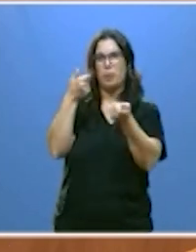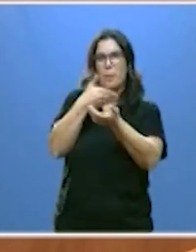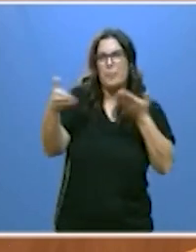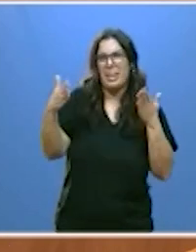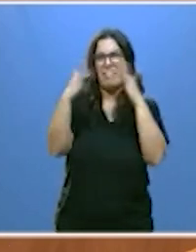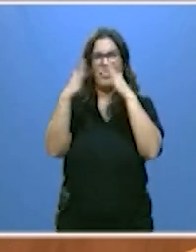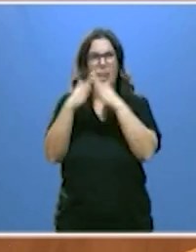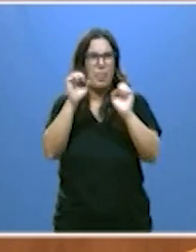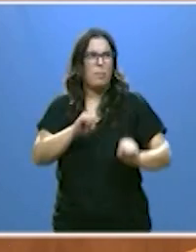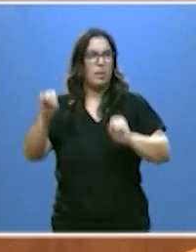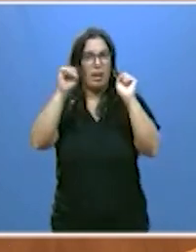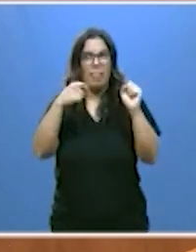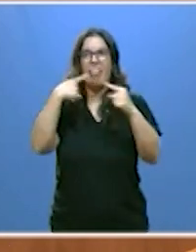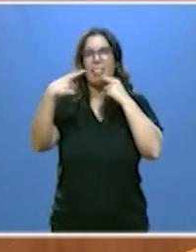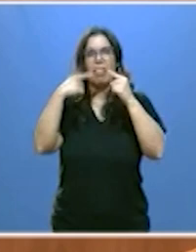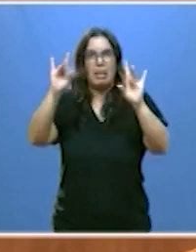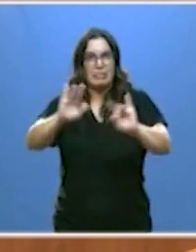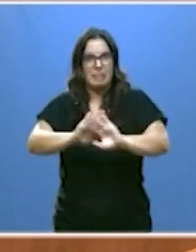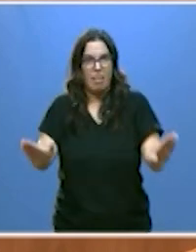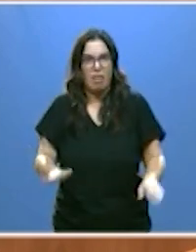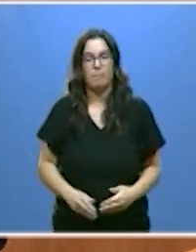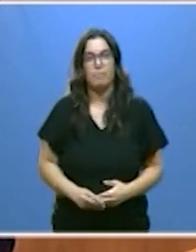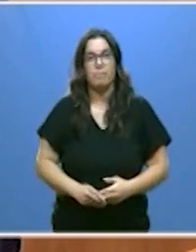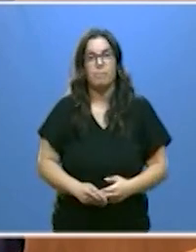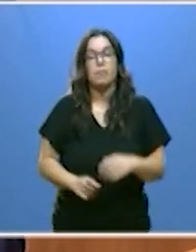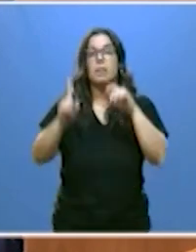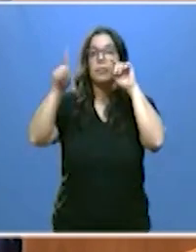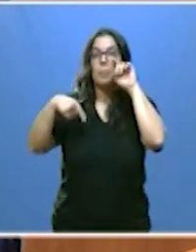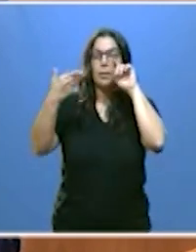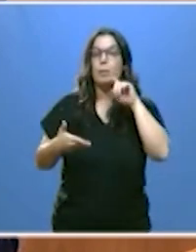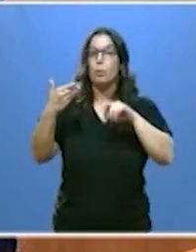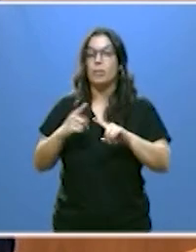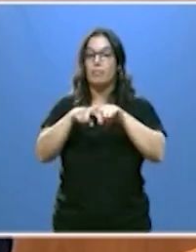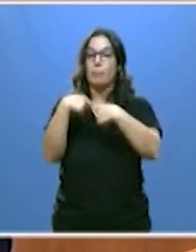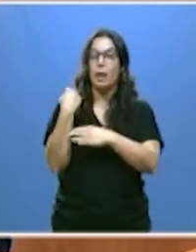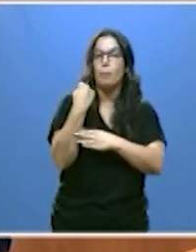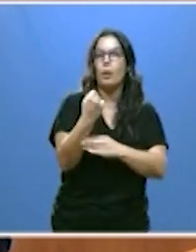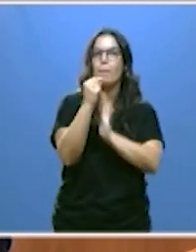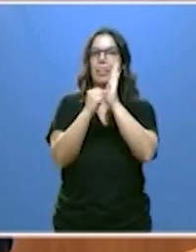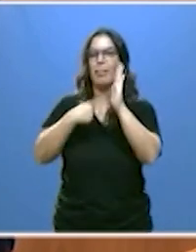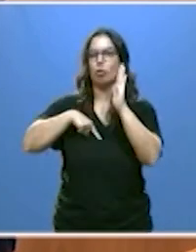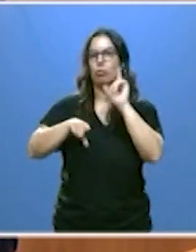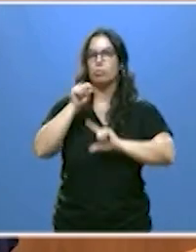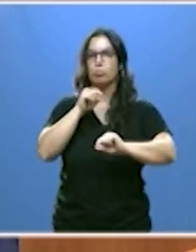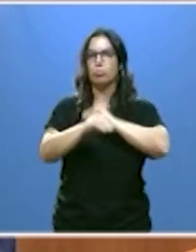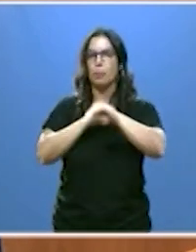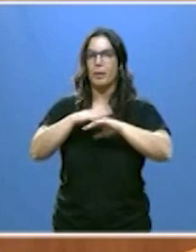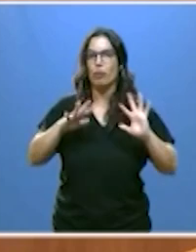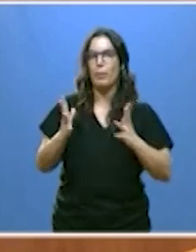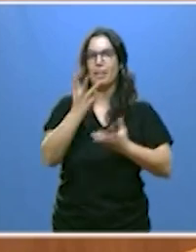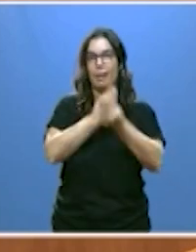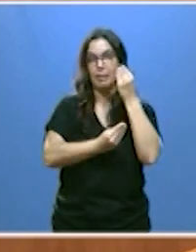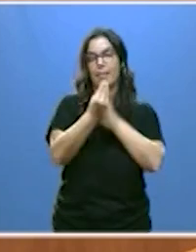de viviendas protegidas también son un importante apoyo a la familia nuestras medidas para fomentar la natalidad